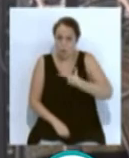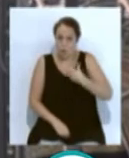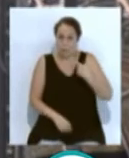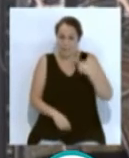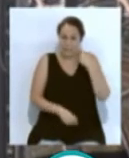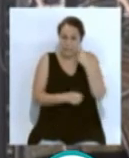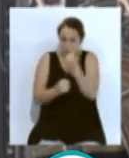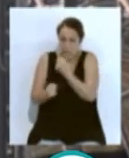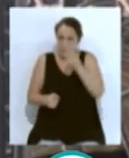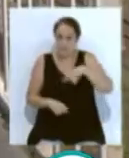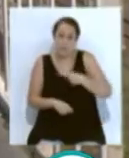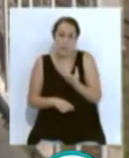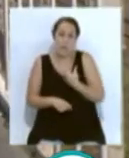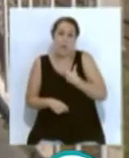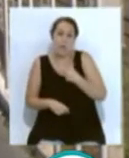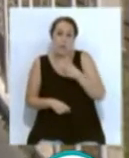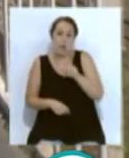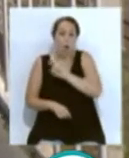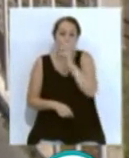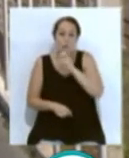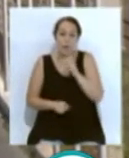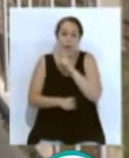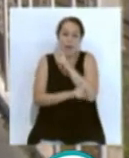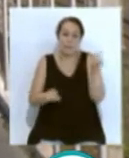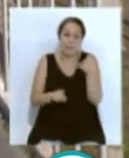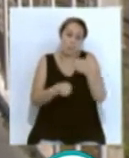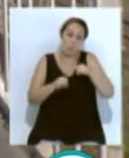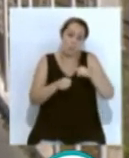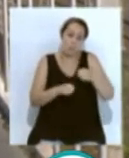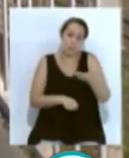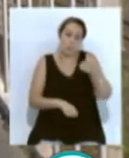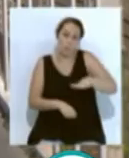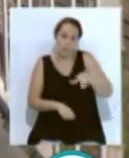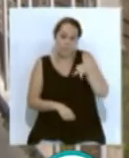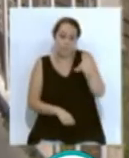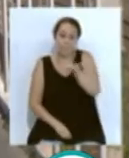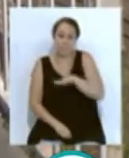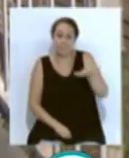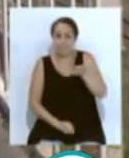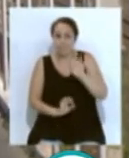del Instituto Armado confirmaron el fallecimiento del motorista en el lugar del siniestro.